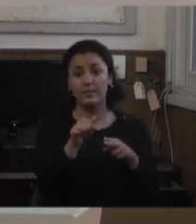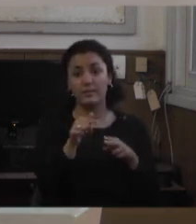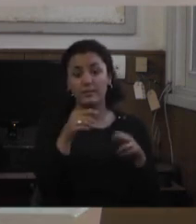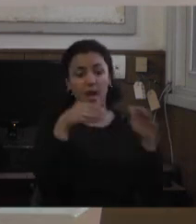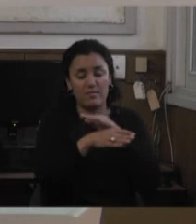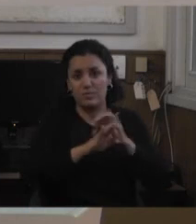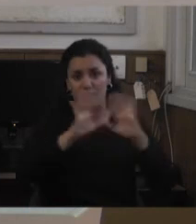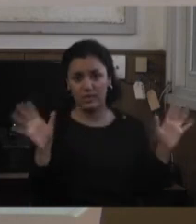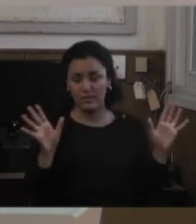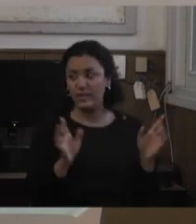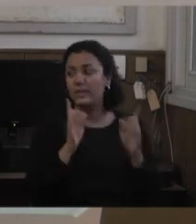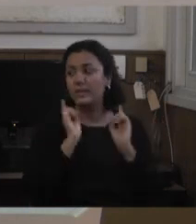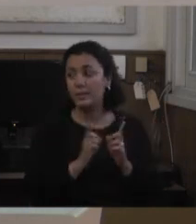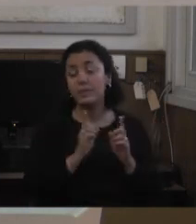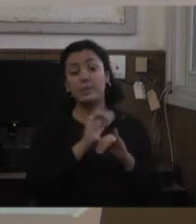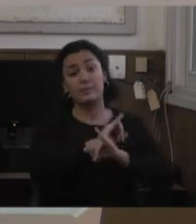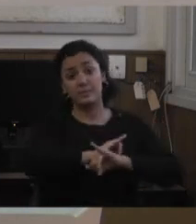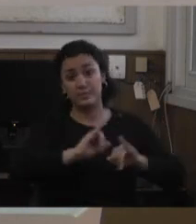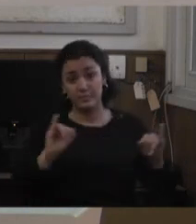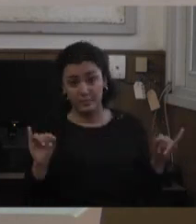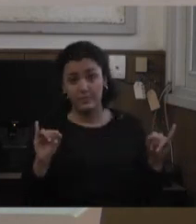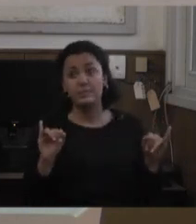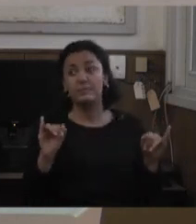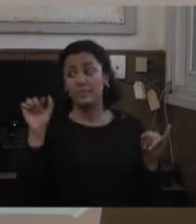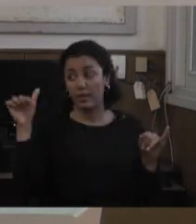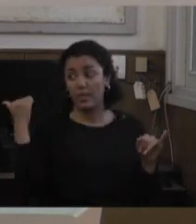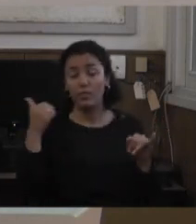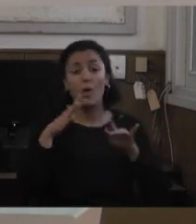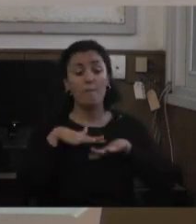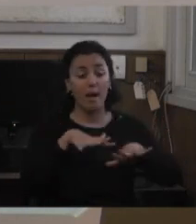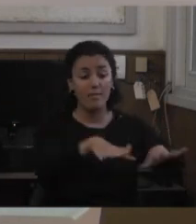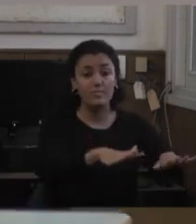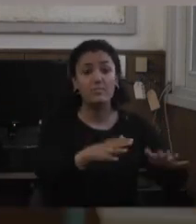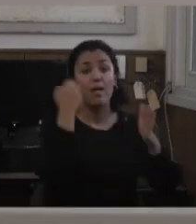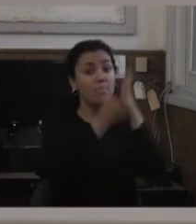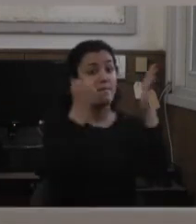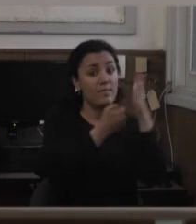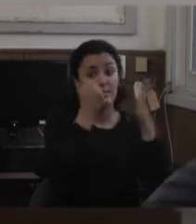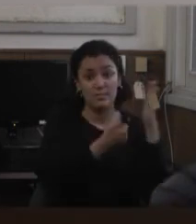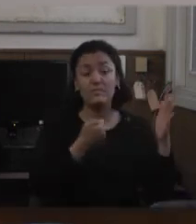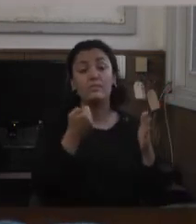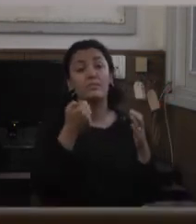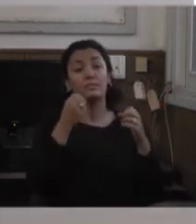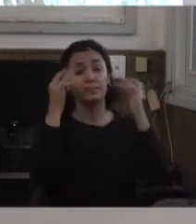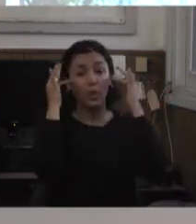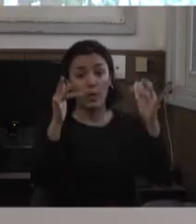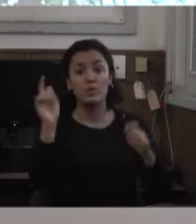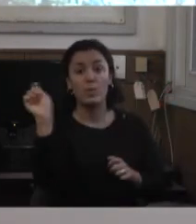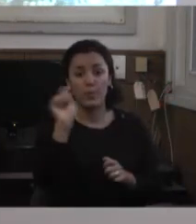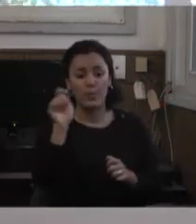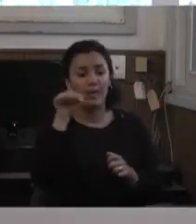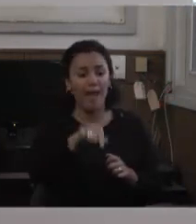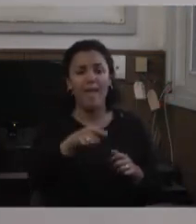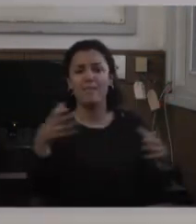y para finalizar esto es de una marcha que hubo en Argentina en defensa de la educación pública donde estamos todos los